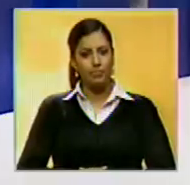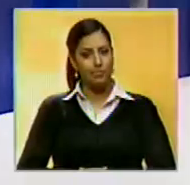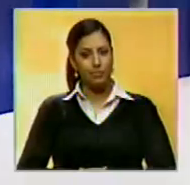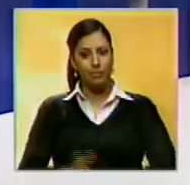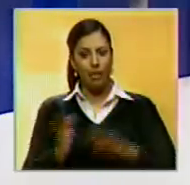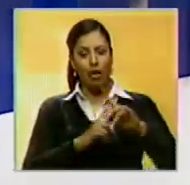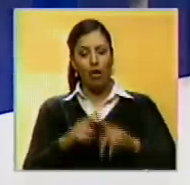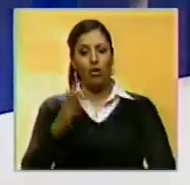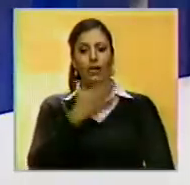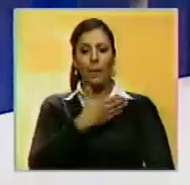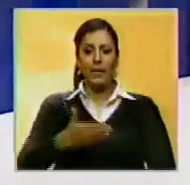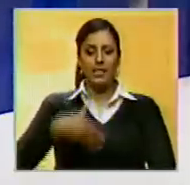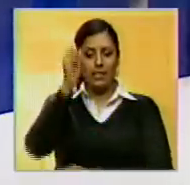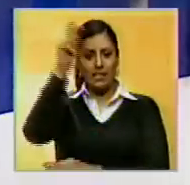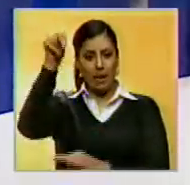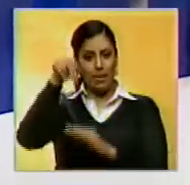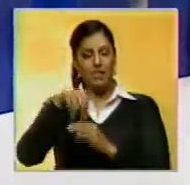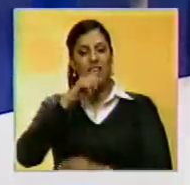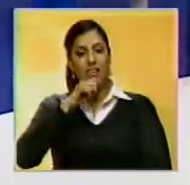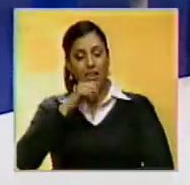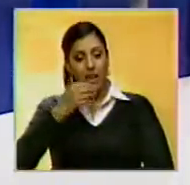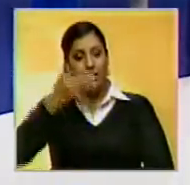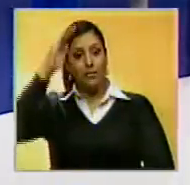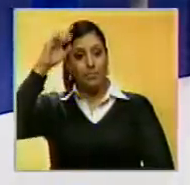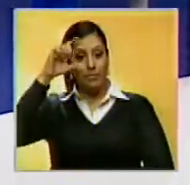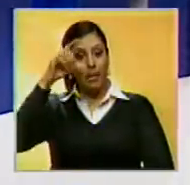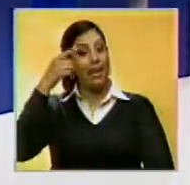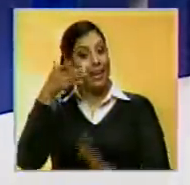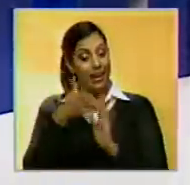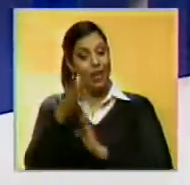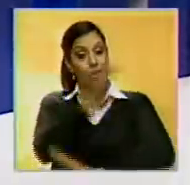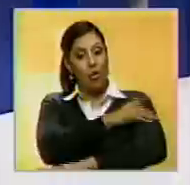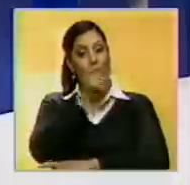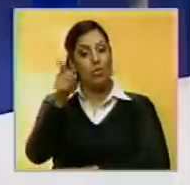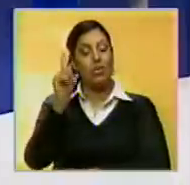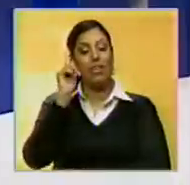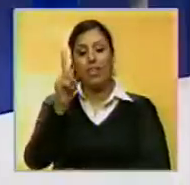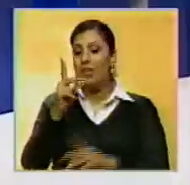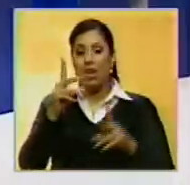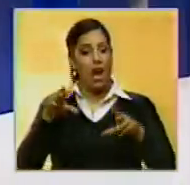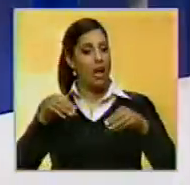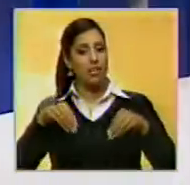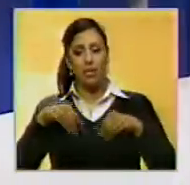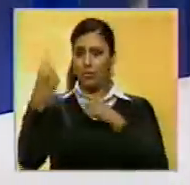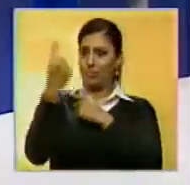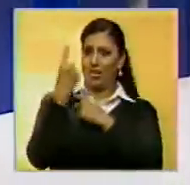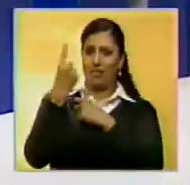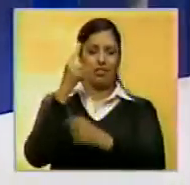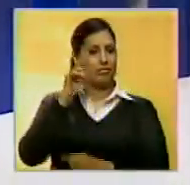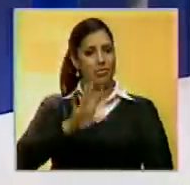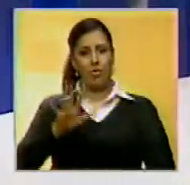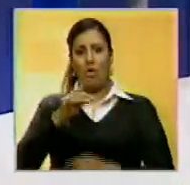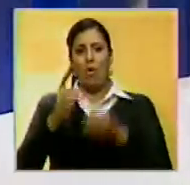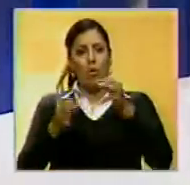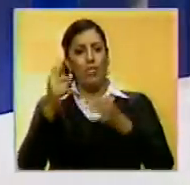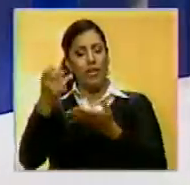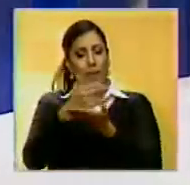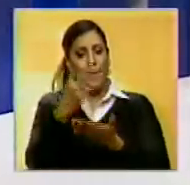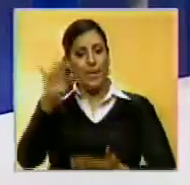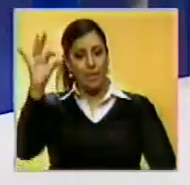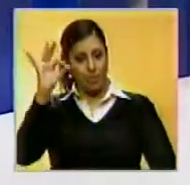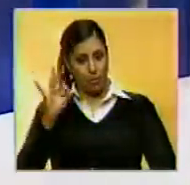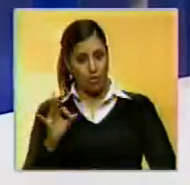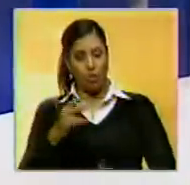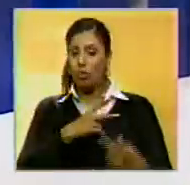El presidente de la Asamblea Nacional, Henry Ramos Ayub, considera que la oposición no debe aceptar condiciones que crean injustas para la recolección del 20